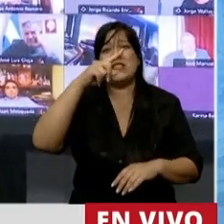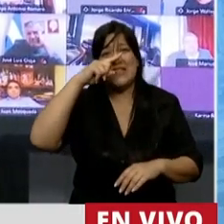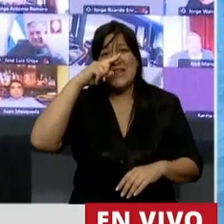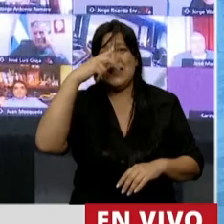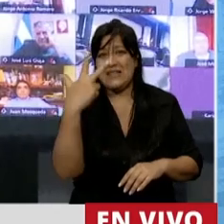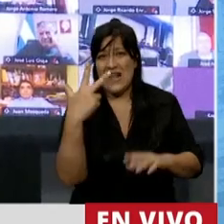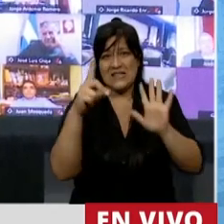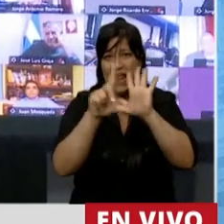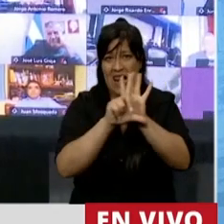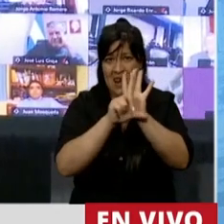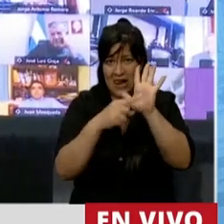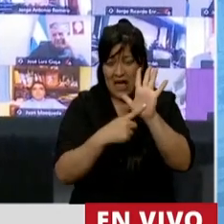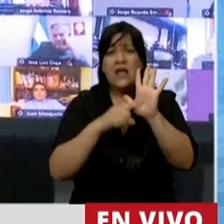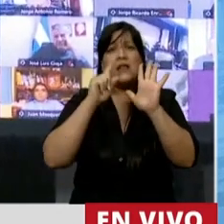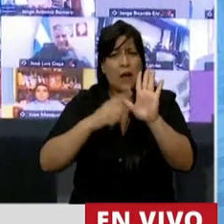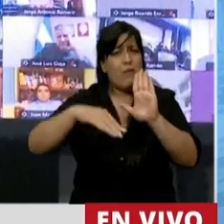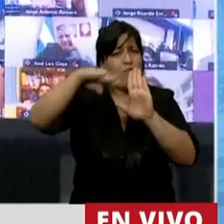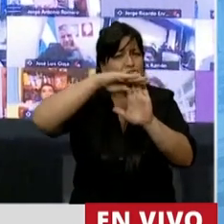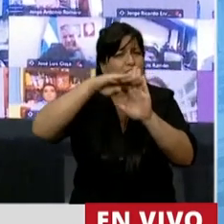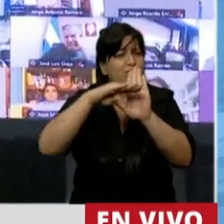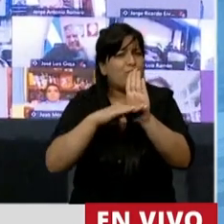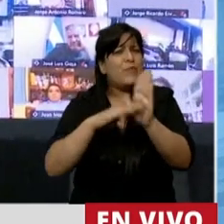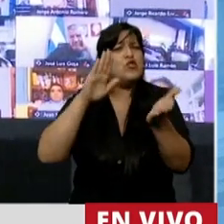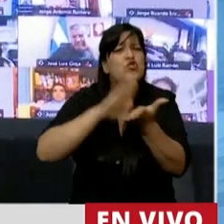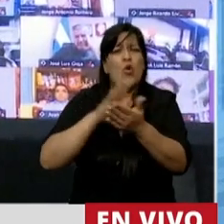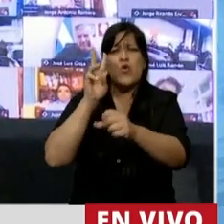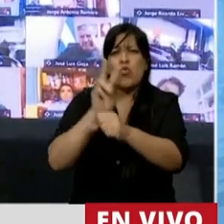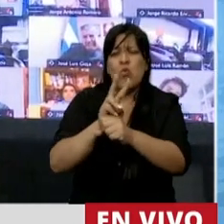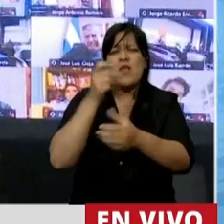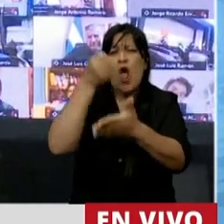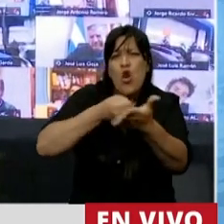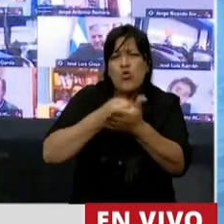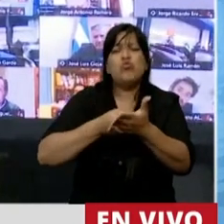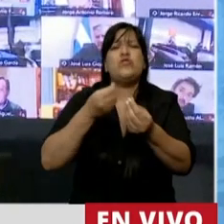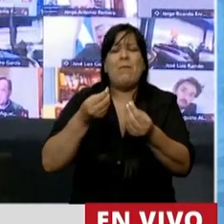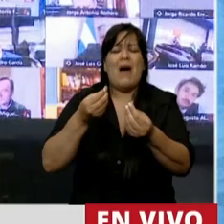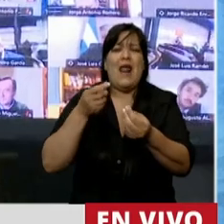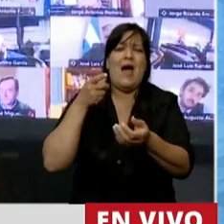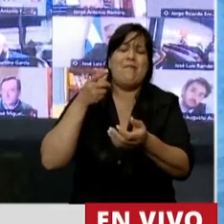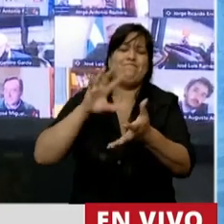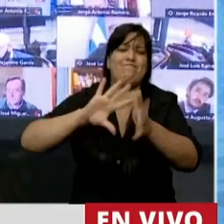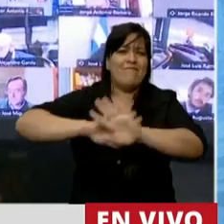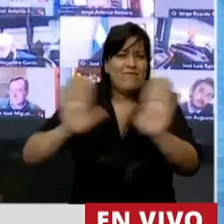Esta ley también tiene algunos aspectos que se refieren a la prevención y la lucha contra los incendios.